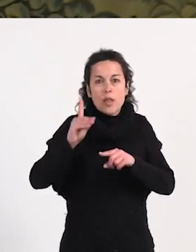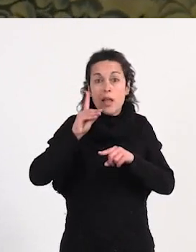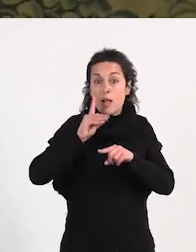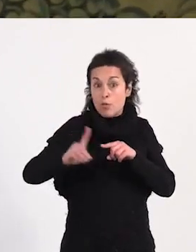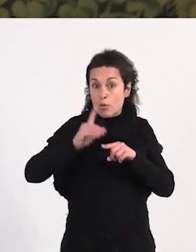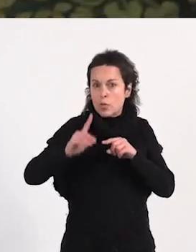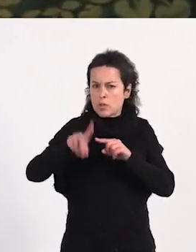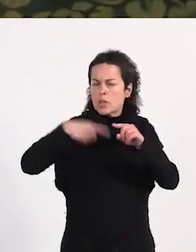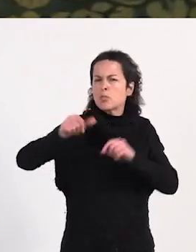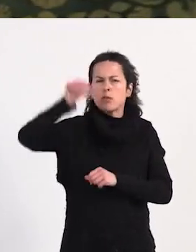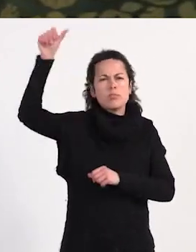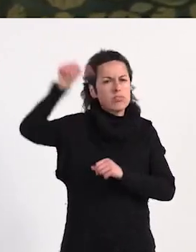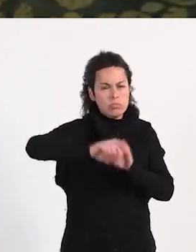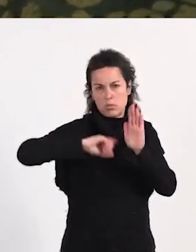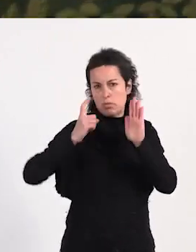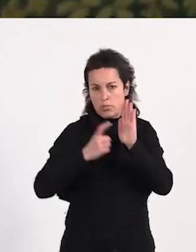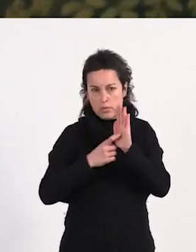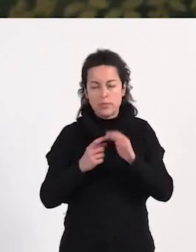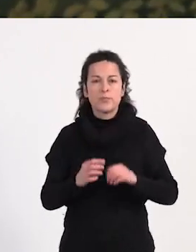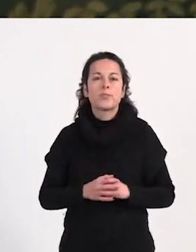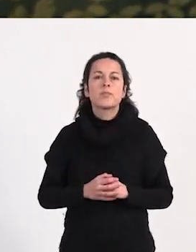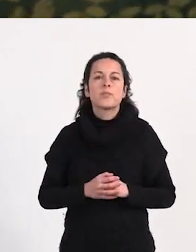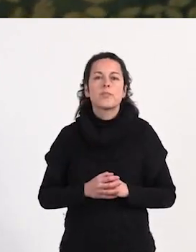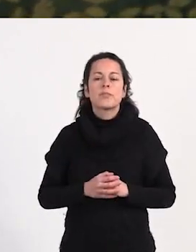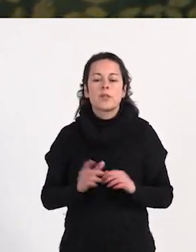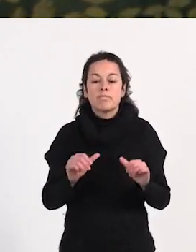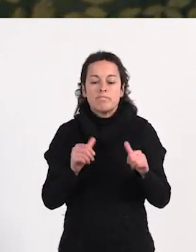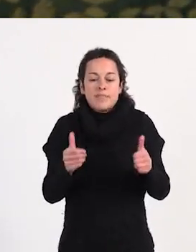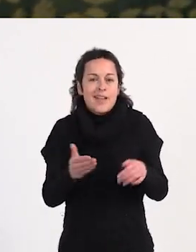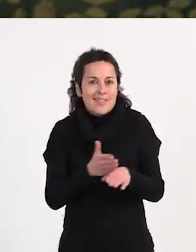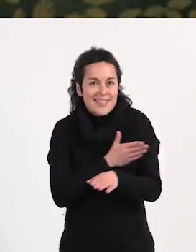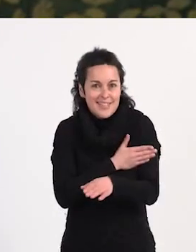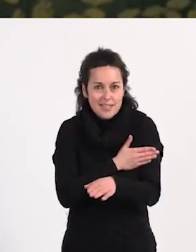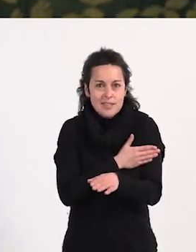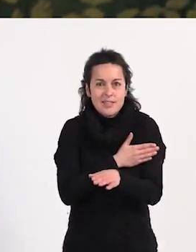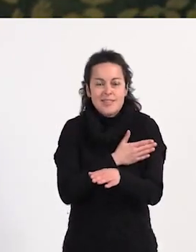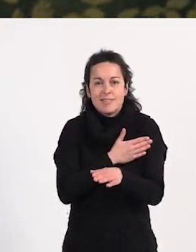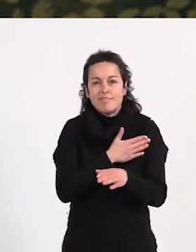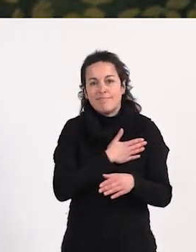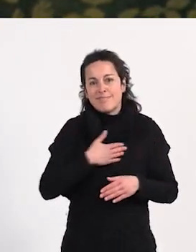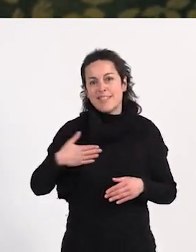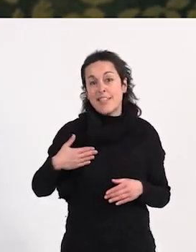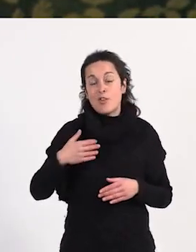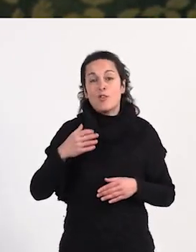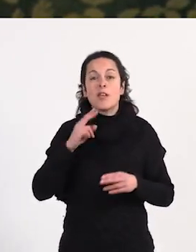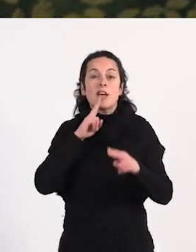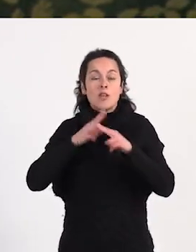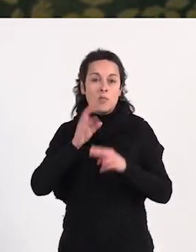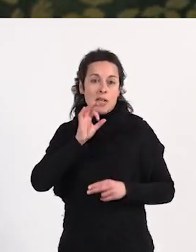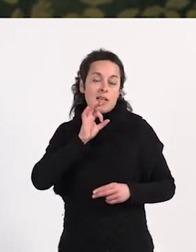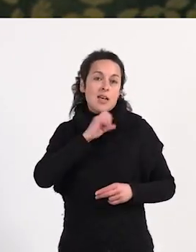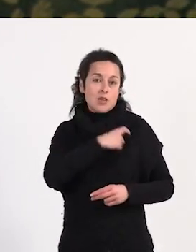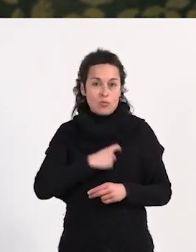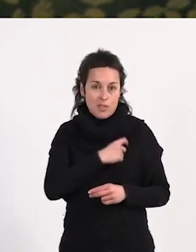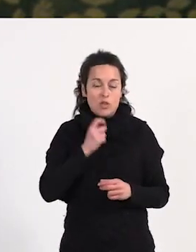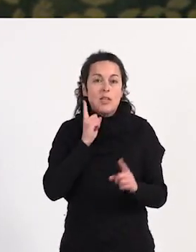presenciaremos esta tarde. Antes que nada me gustaría agradecer a nombre de la Comisión Anticida de Álava la